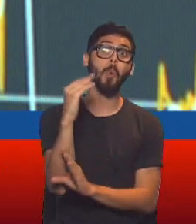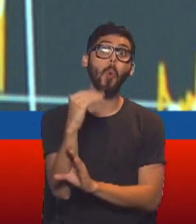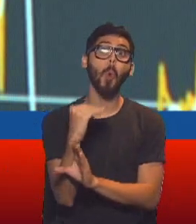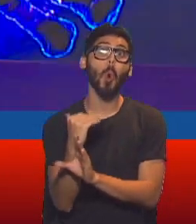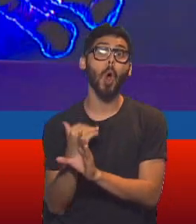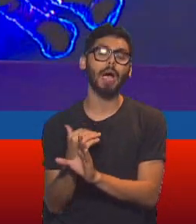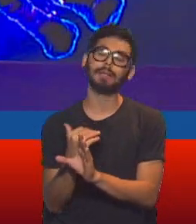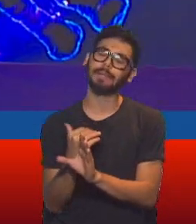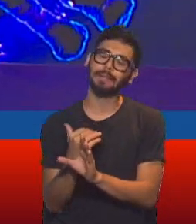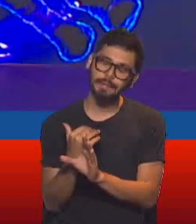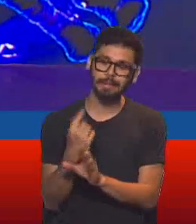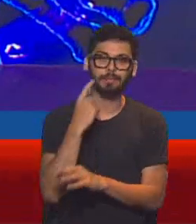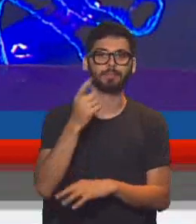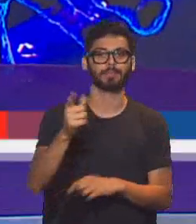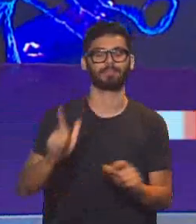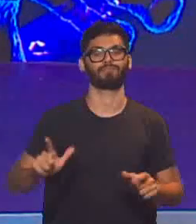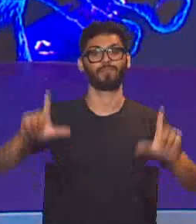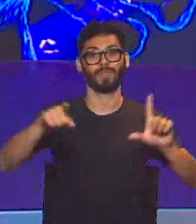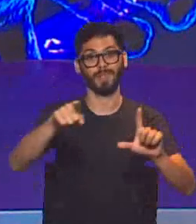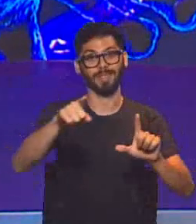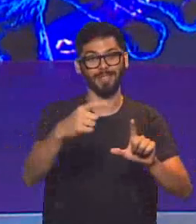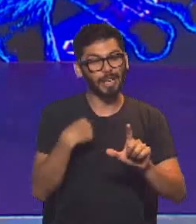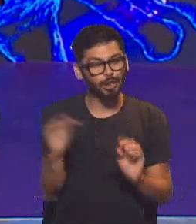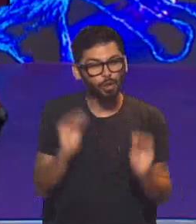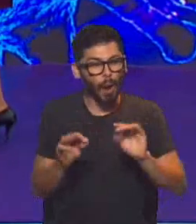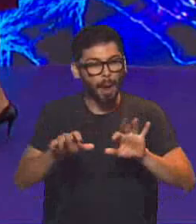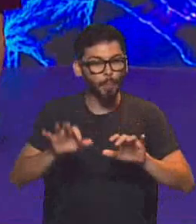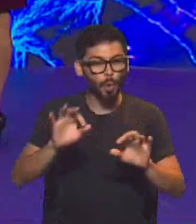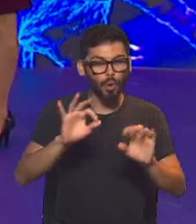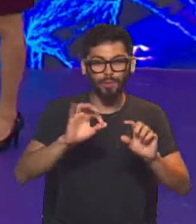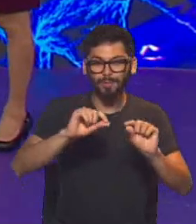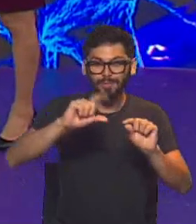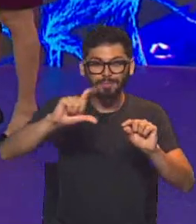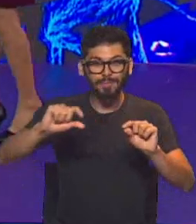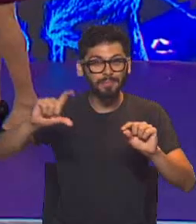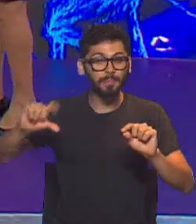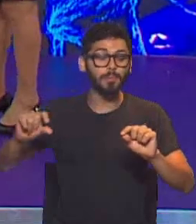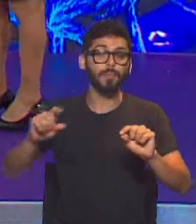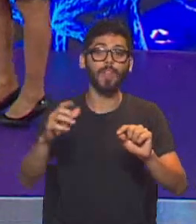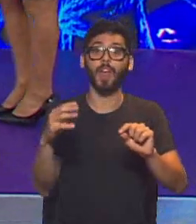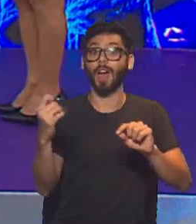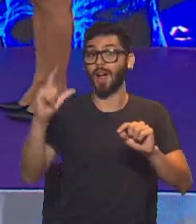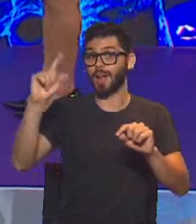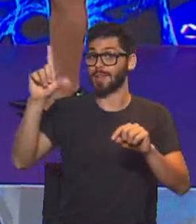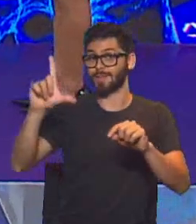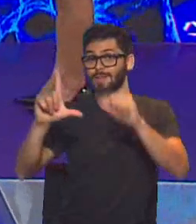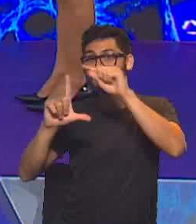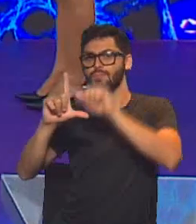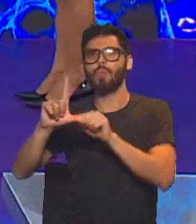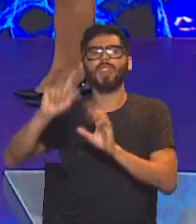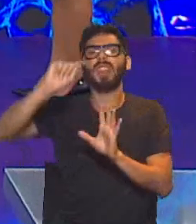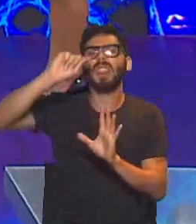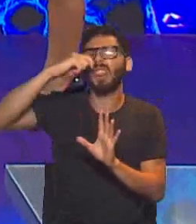Mira, acá le tengo uno de los dibujitos estos que hago yo. De este lado tiene el número de test que se hacen por día.